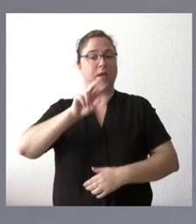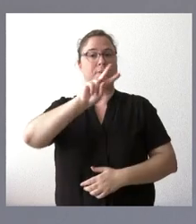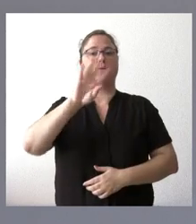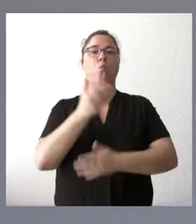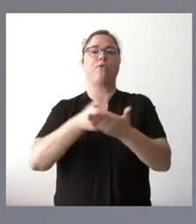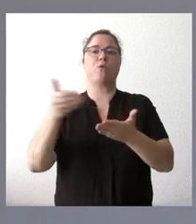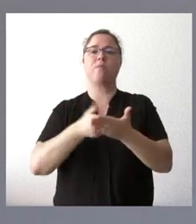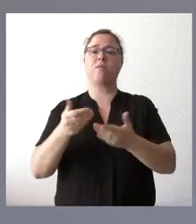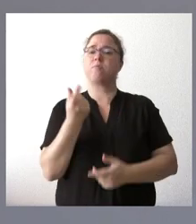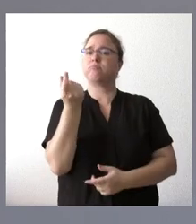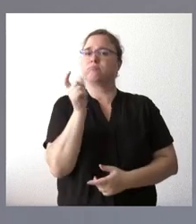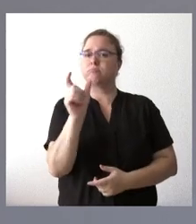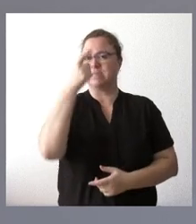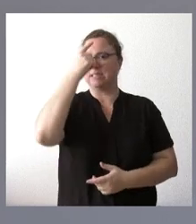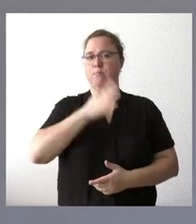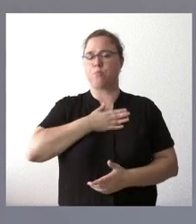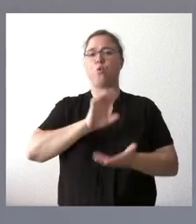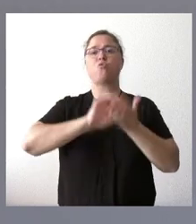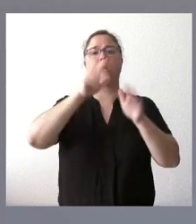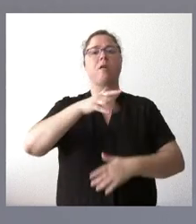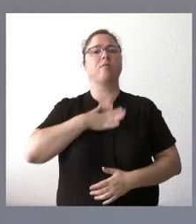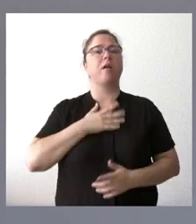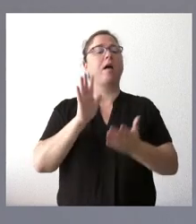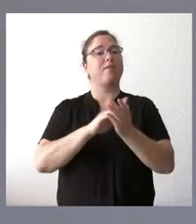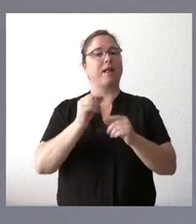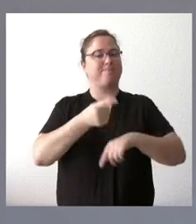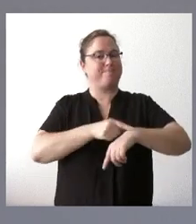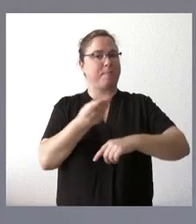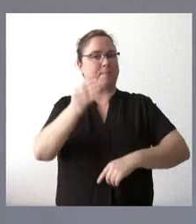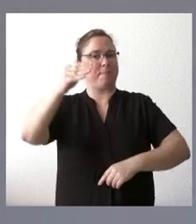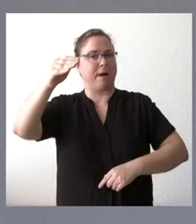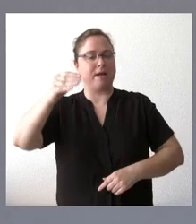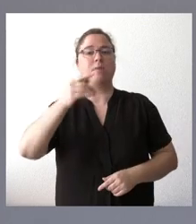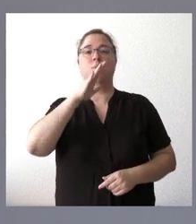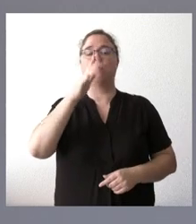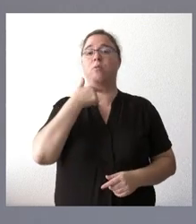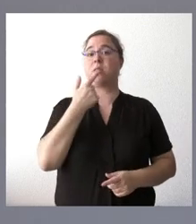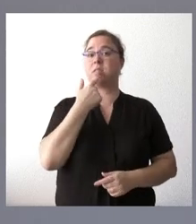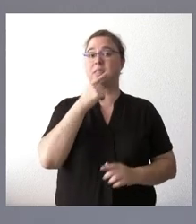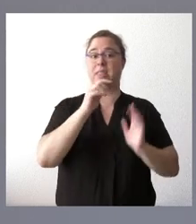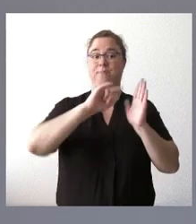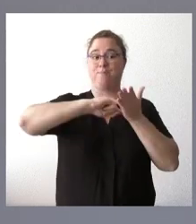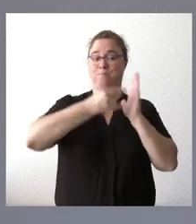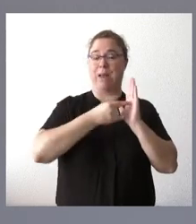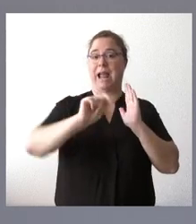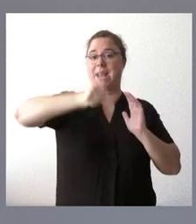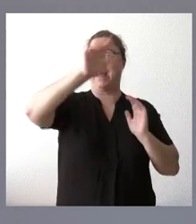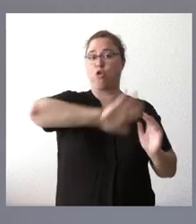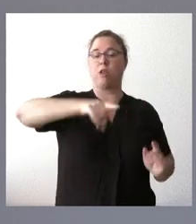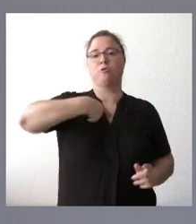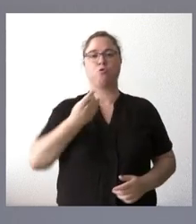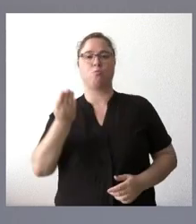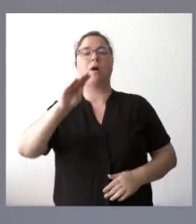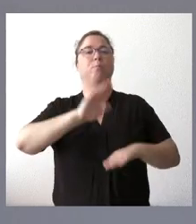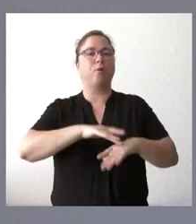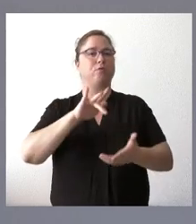cantidades que, como saben ustedes, en el caso de la Junta de Castilla y León se verán incrementadas más allá de lo que establece el propio plan nacional, como consecuencia de que en varias